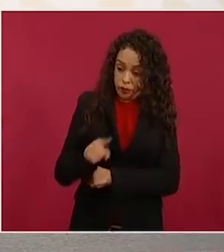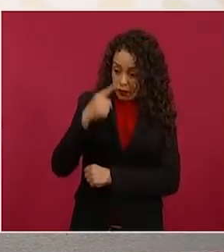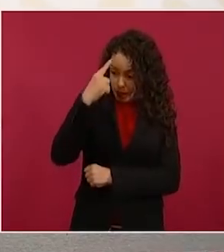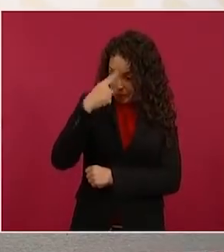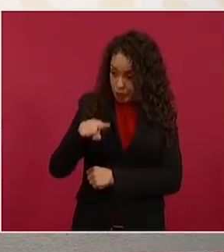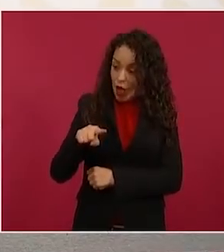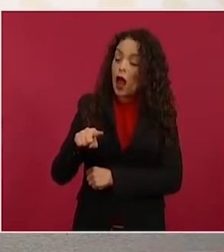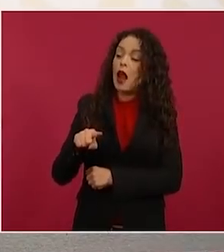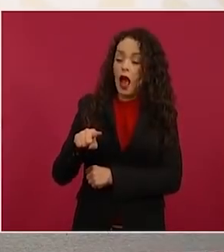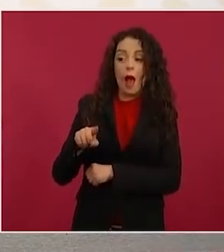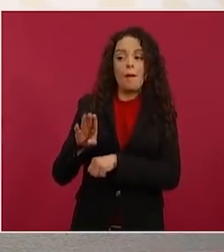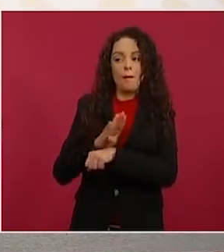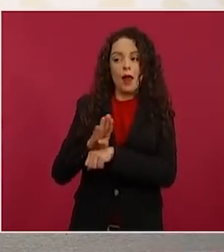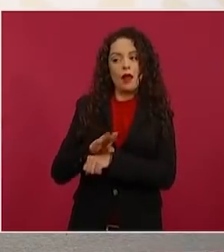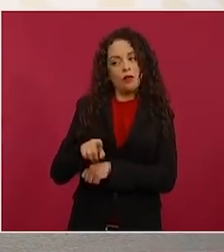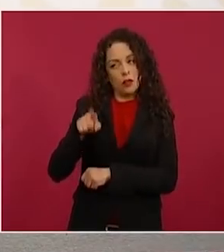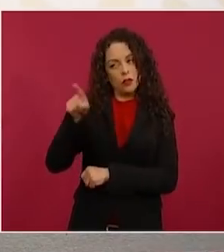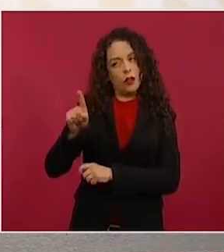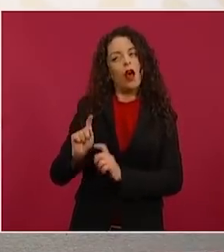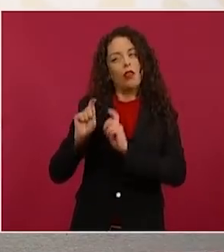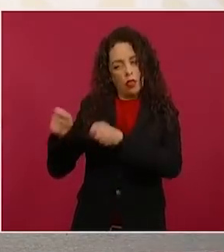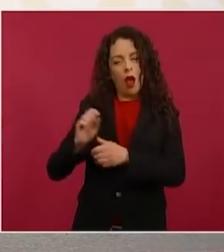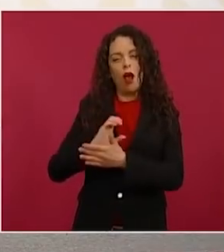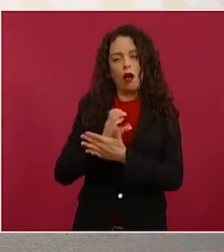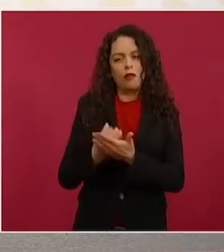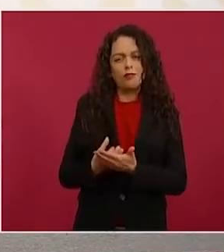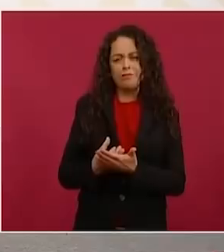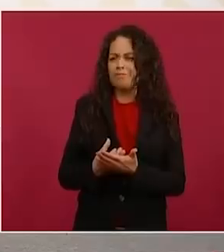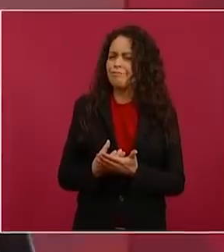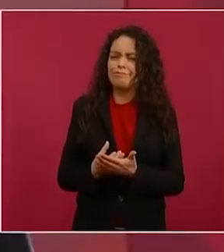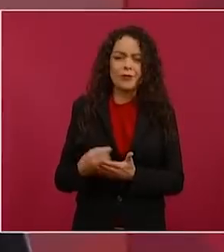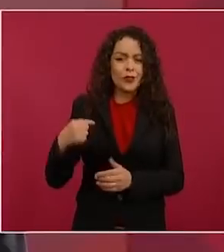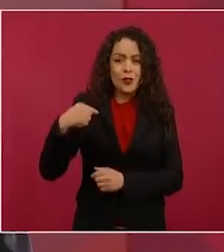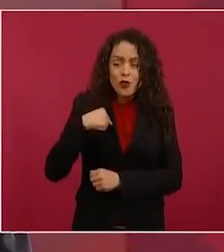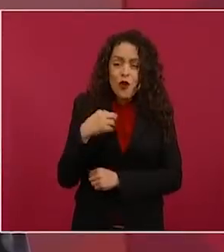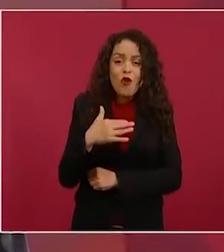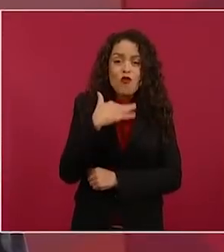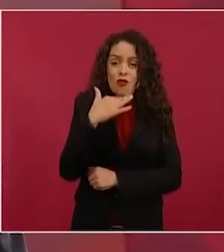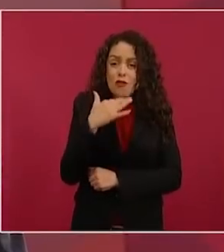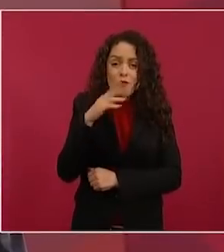preferencia alguien, no soy corrupto,